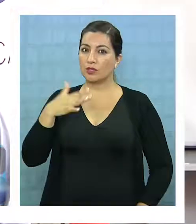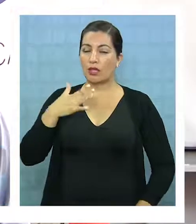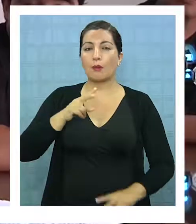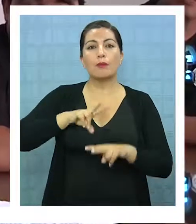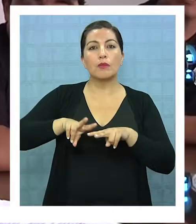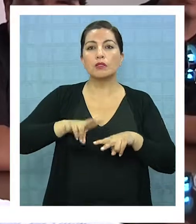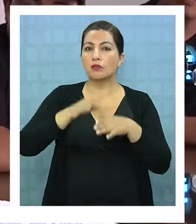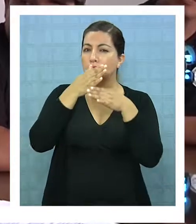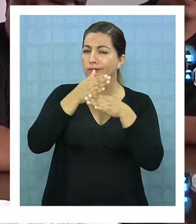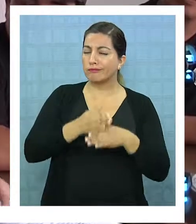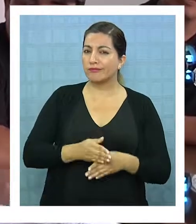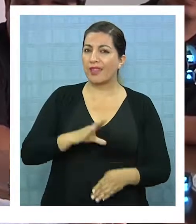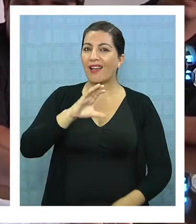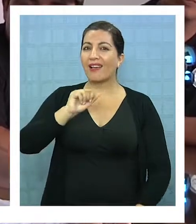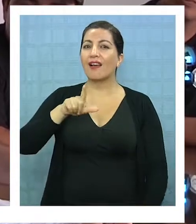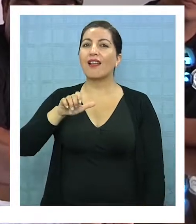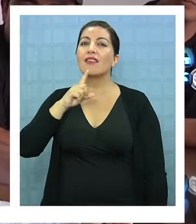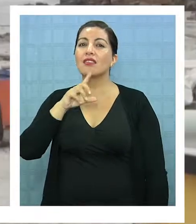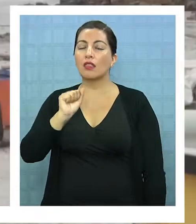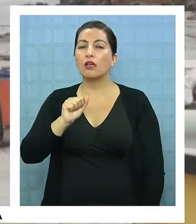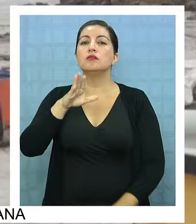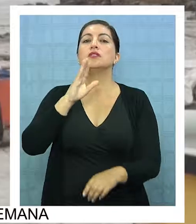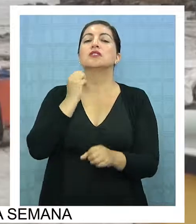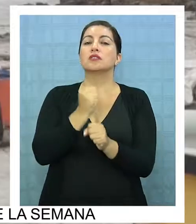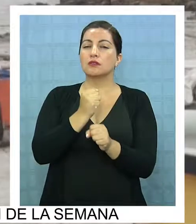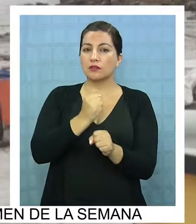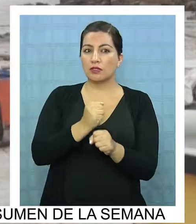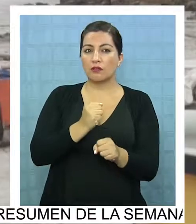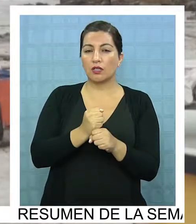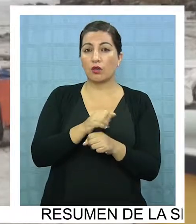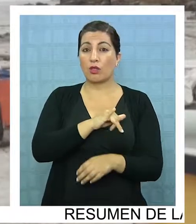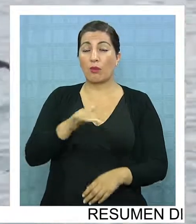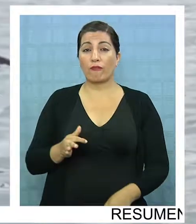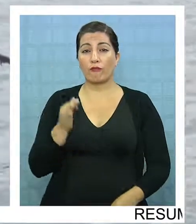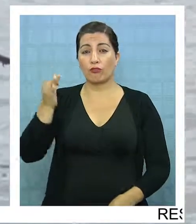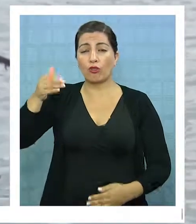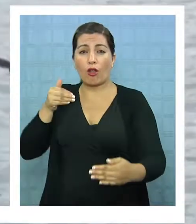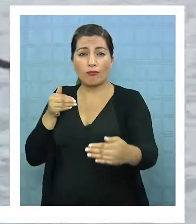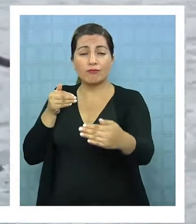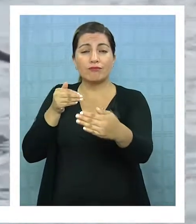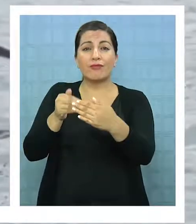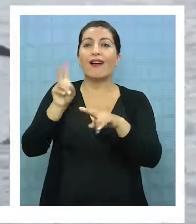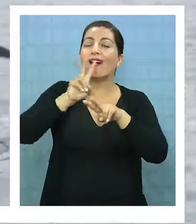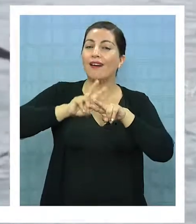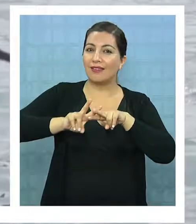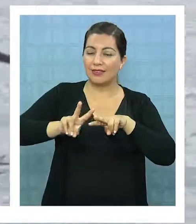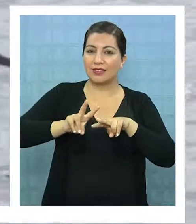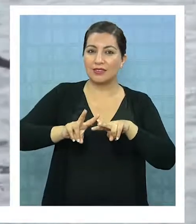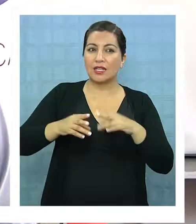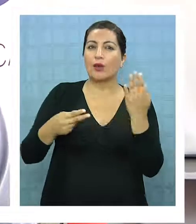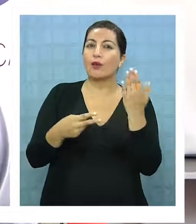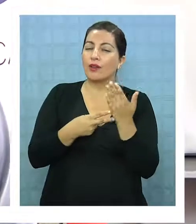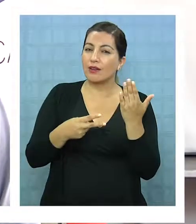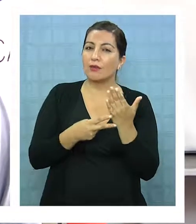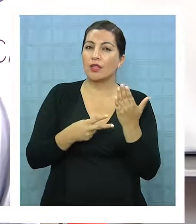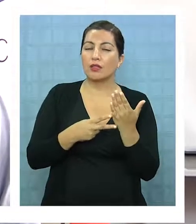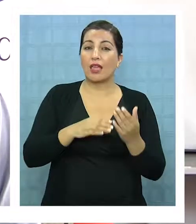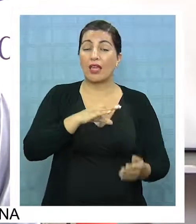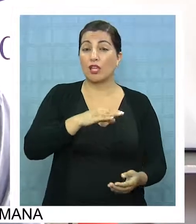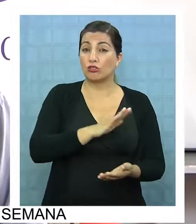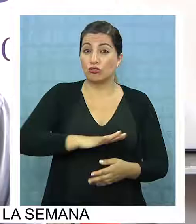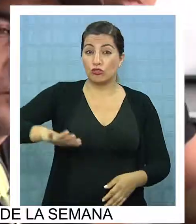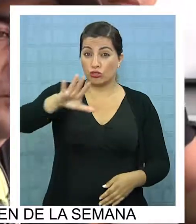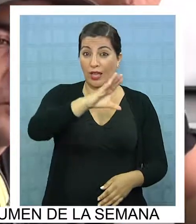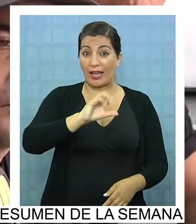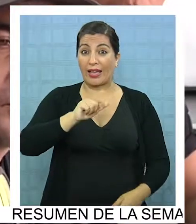establecer una forma de operar con las caletas que nos permita en el largo plazo tener una herramienta que permita ayudar a todas las caletas de